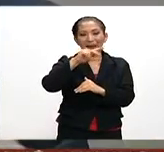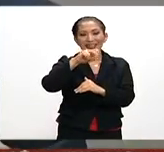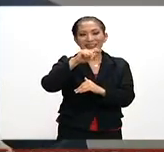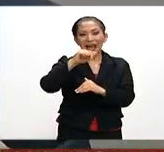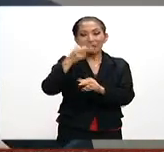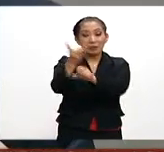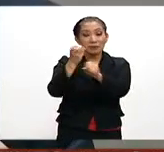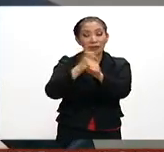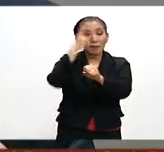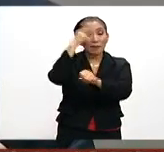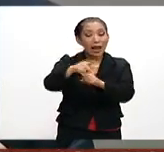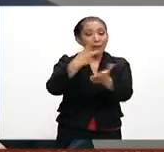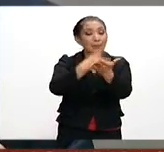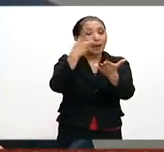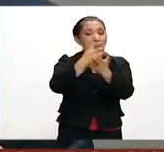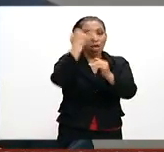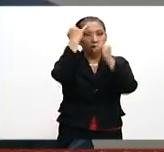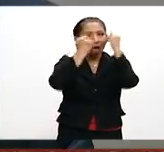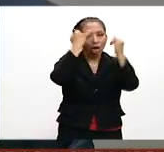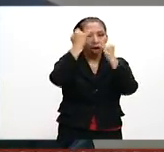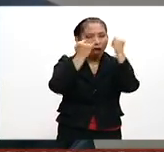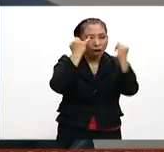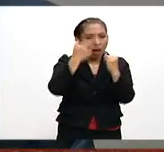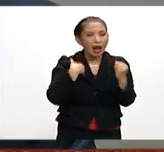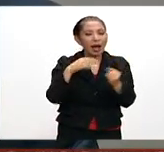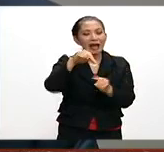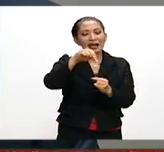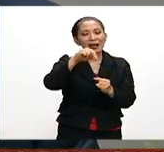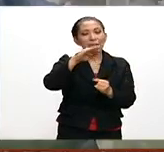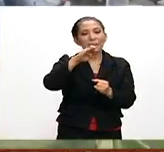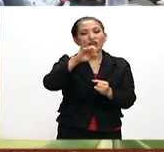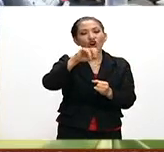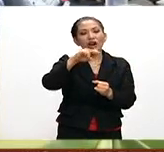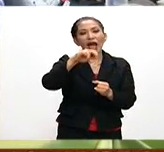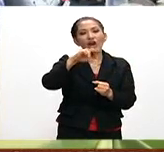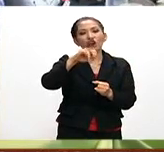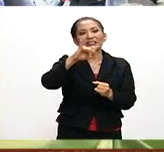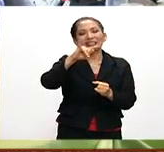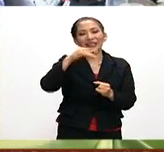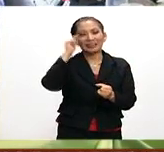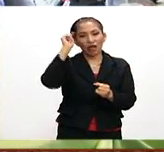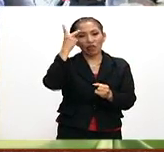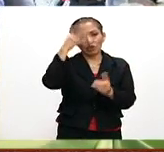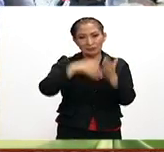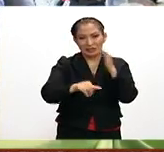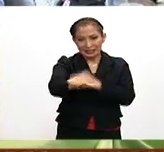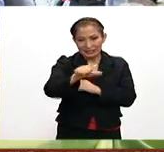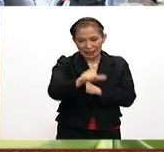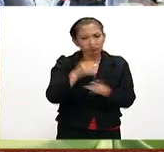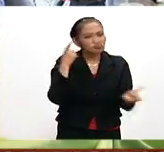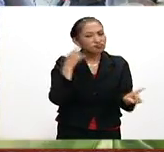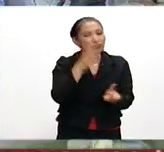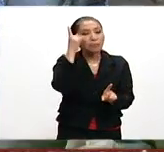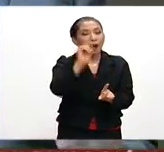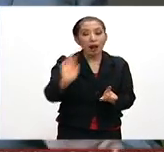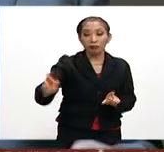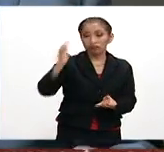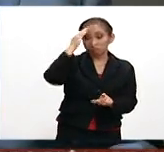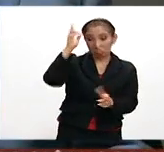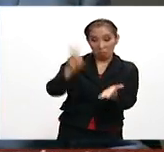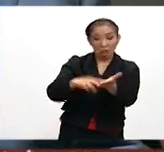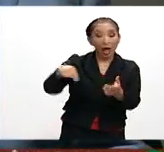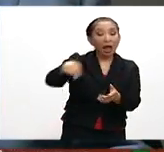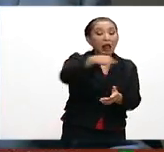convocatoria para el Premio a la Innovación en Bionanociencia y Tecnología 2016. El objetivo es reconocer